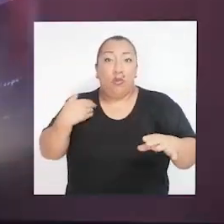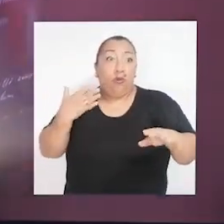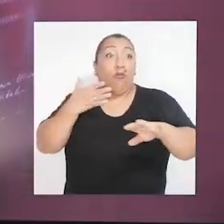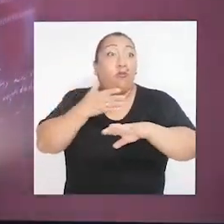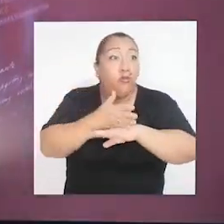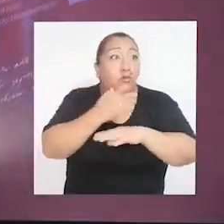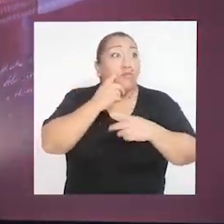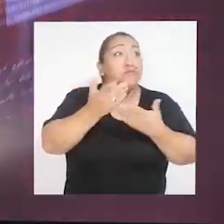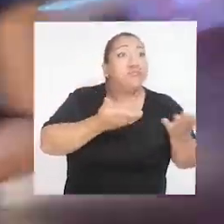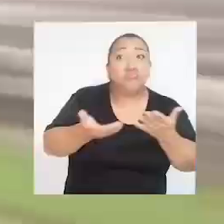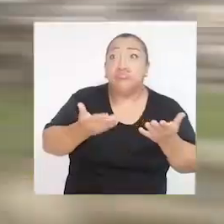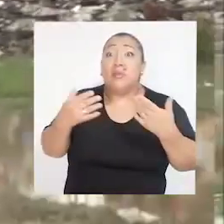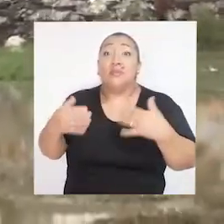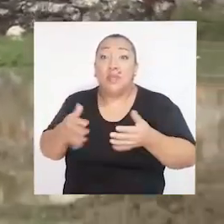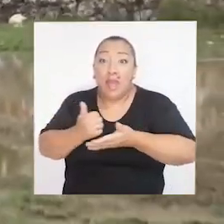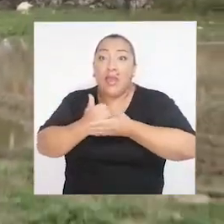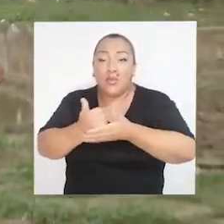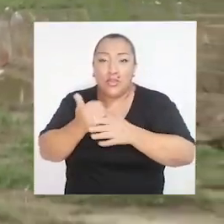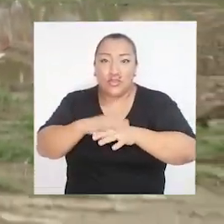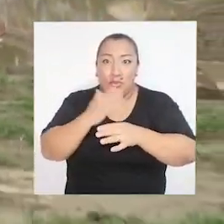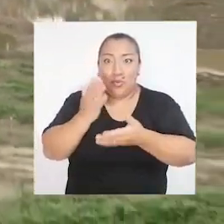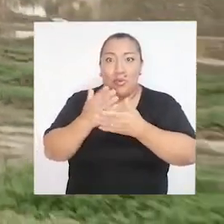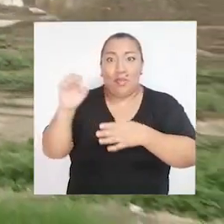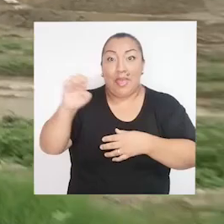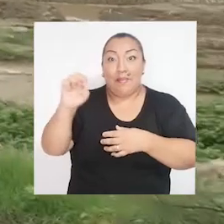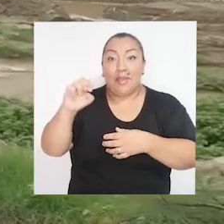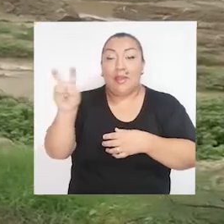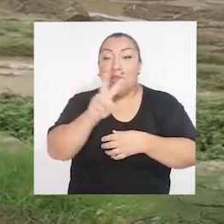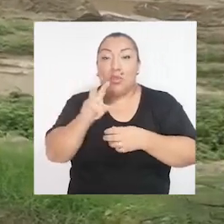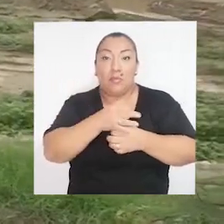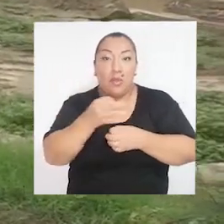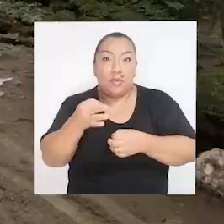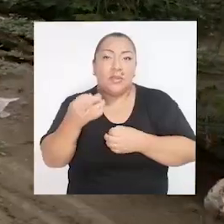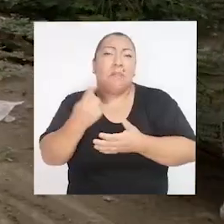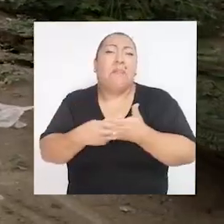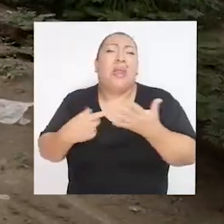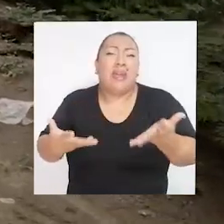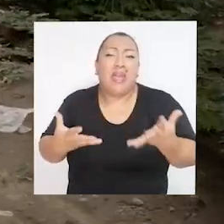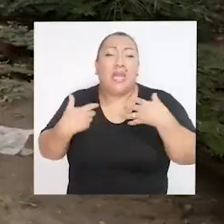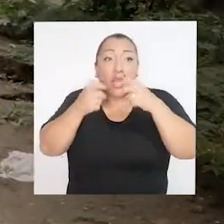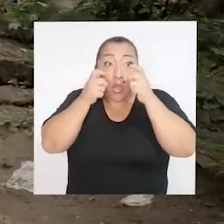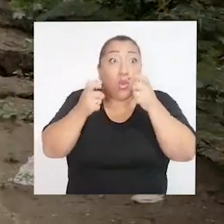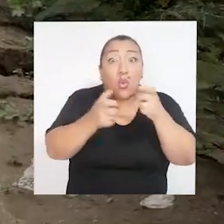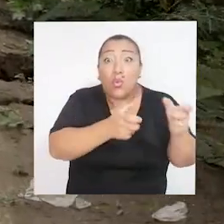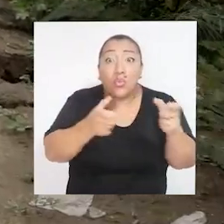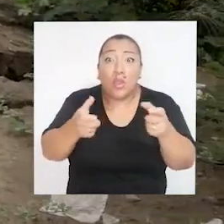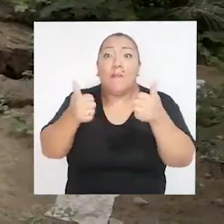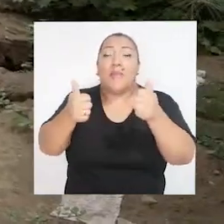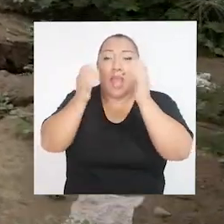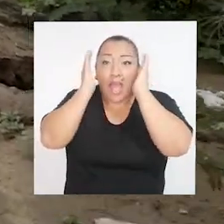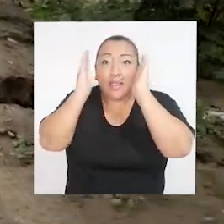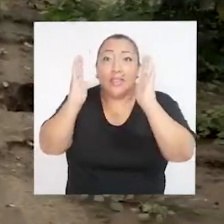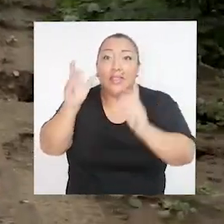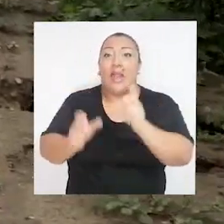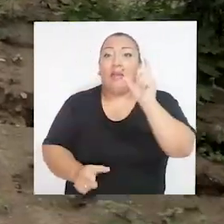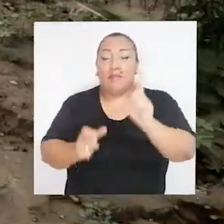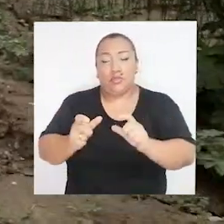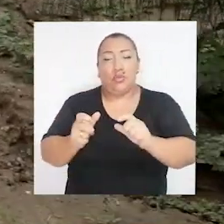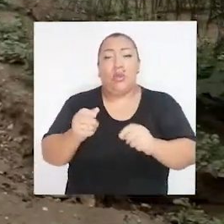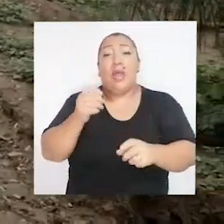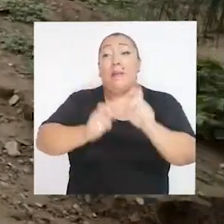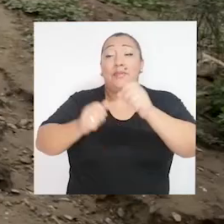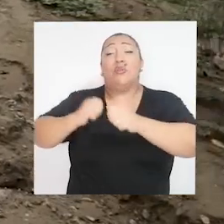supervisamos las obras y servicios que se britan durante la emergencia en ambas regiones con la finalidad de resguardar la atención a los